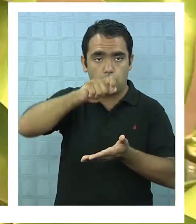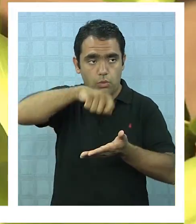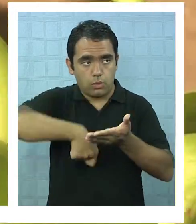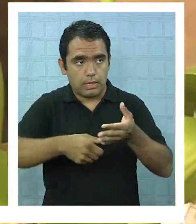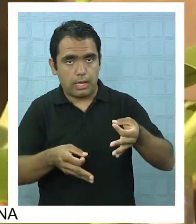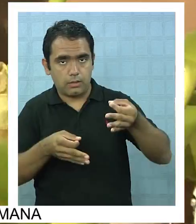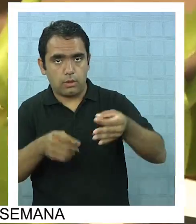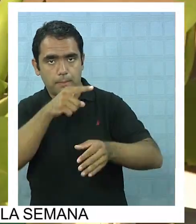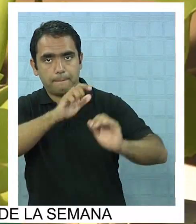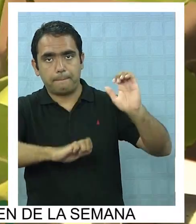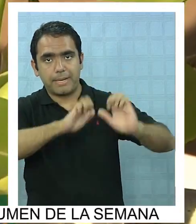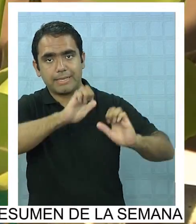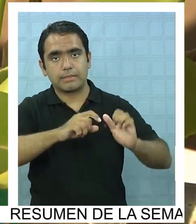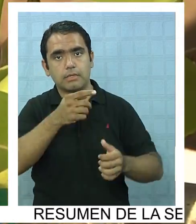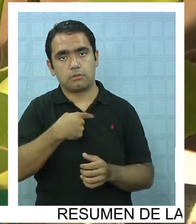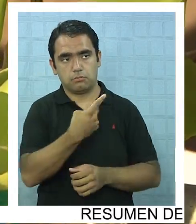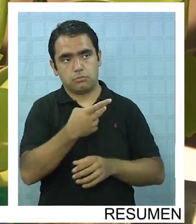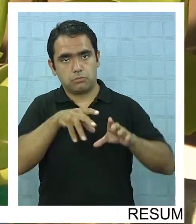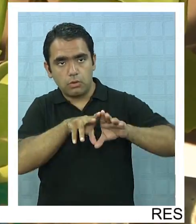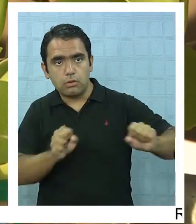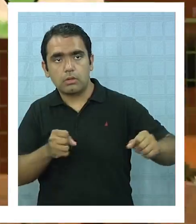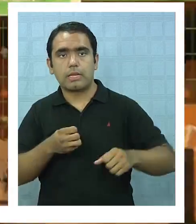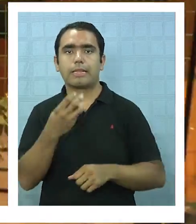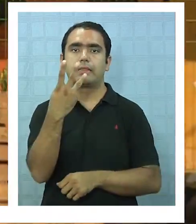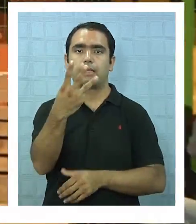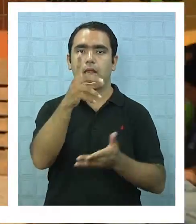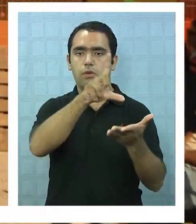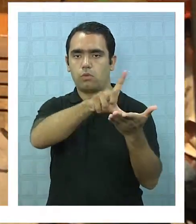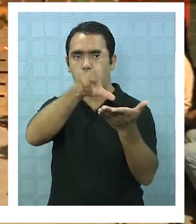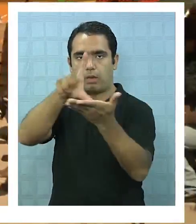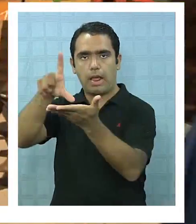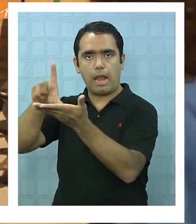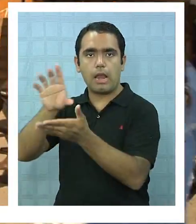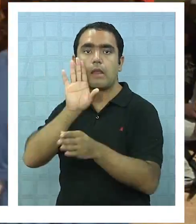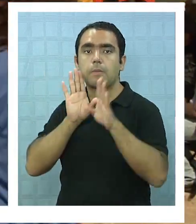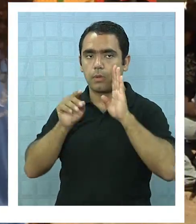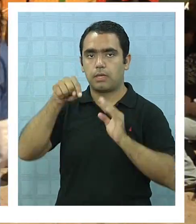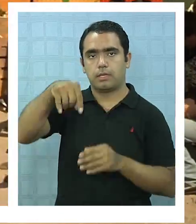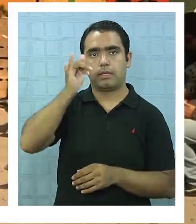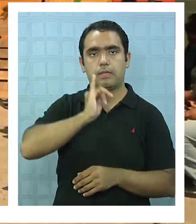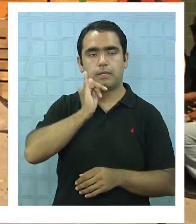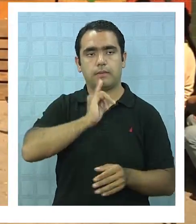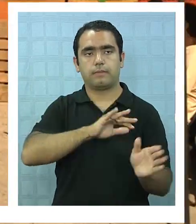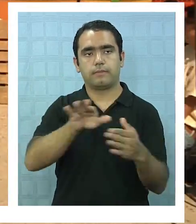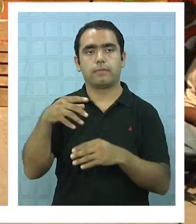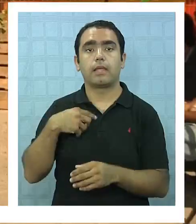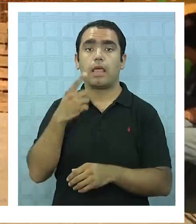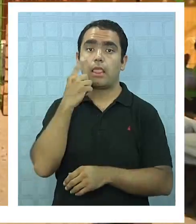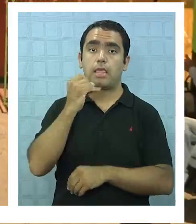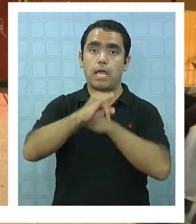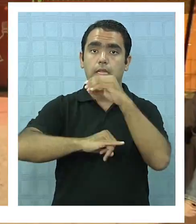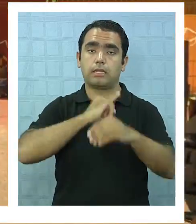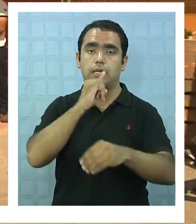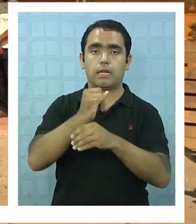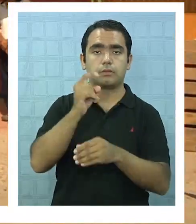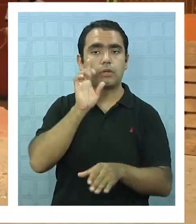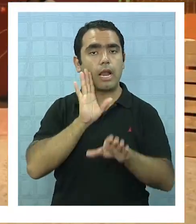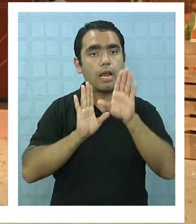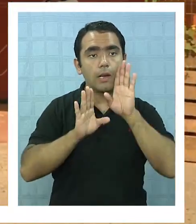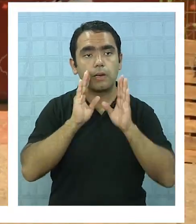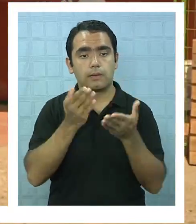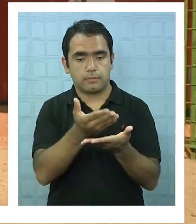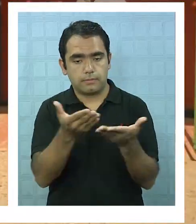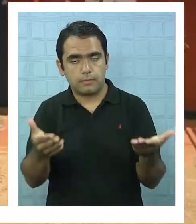empresa Triciclos, que ha permitido instalar tres puntos limpios en Iquique. En el Día Internacional del Reciclaje sale a